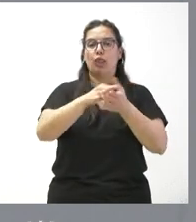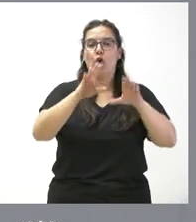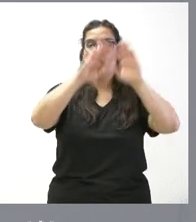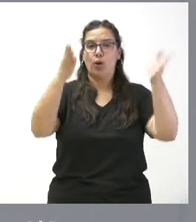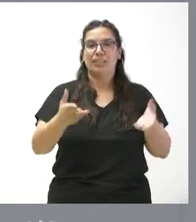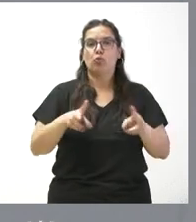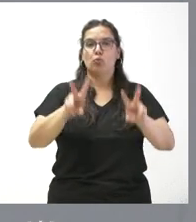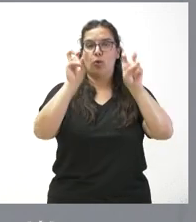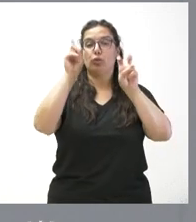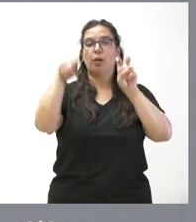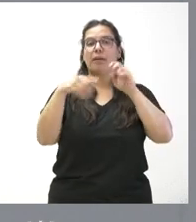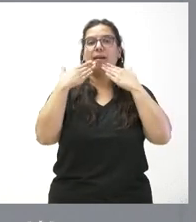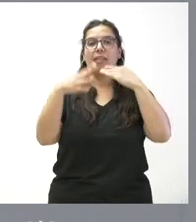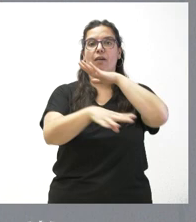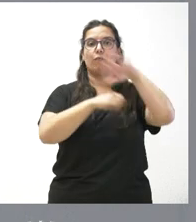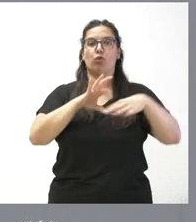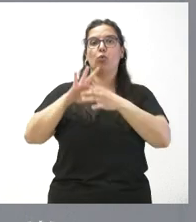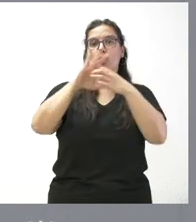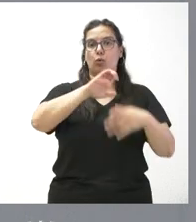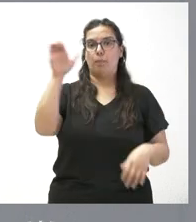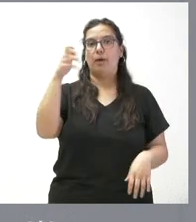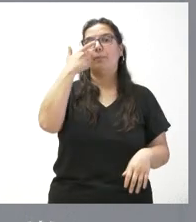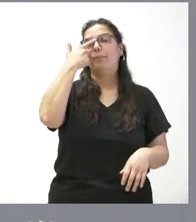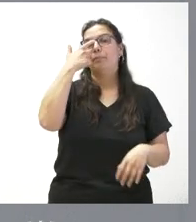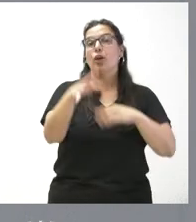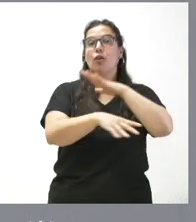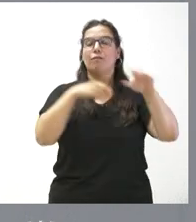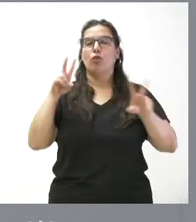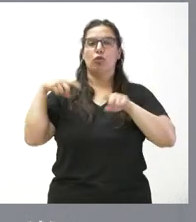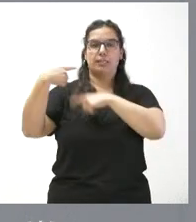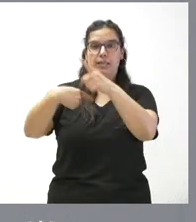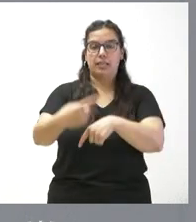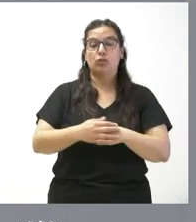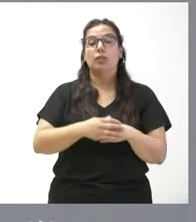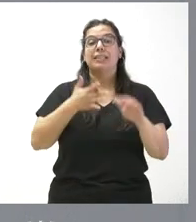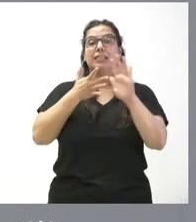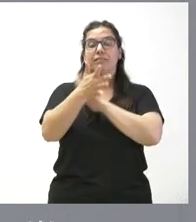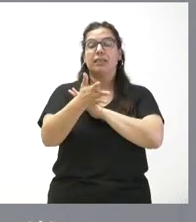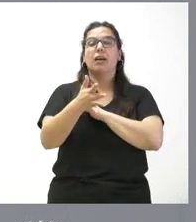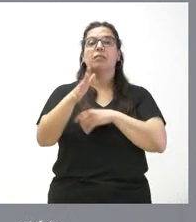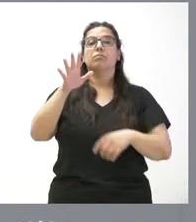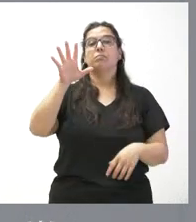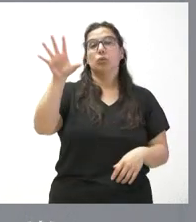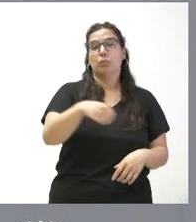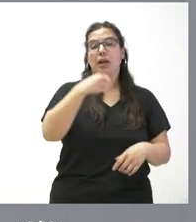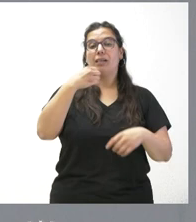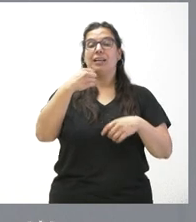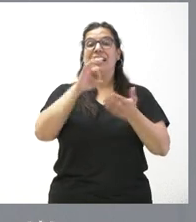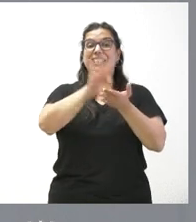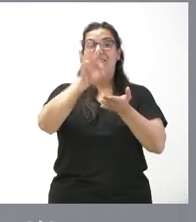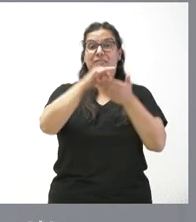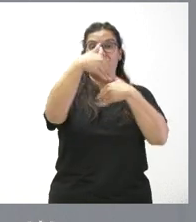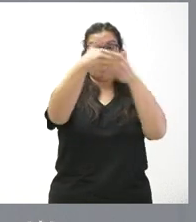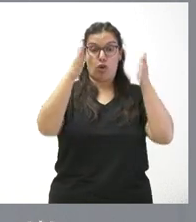son fondos procedentes de la Unión Europea, fondos Next Generation. Se trata de adquirir en torno a 20 servidores por un valor de